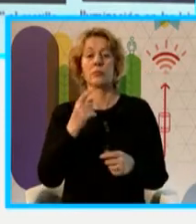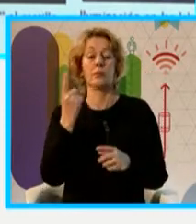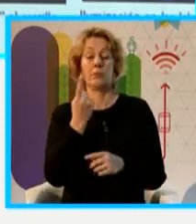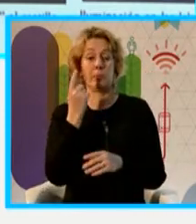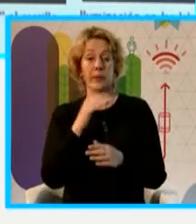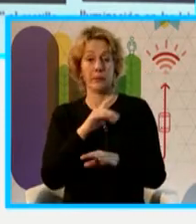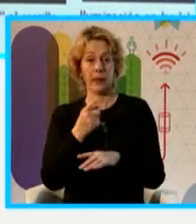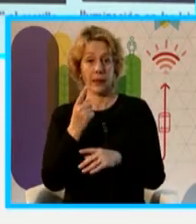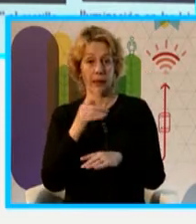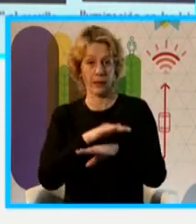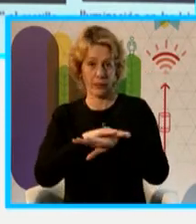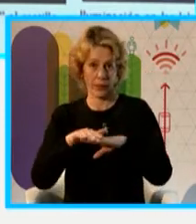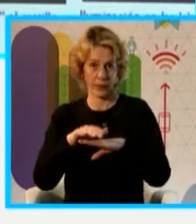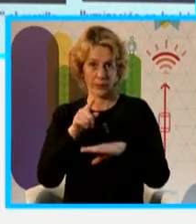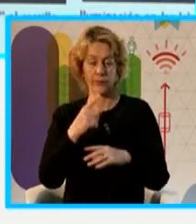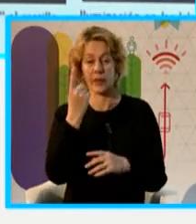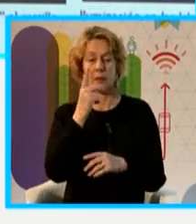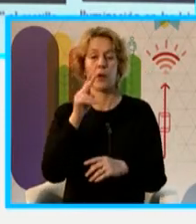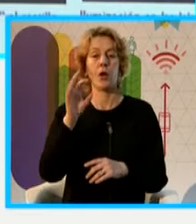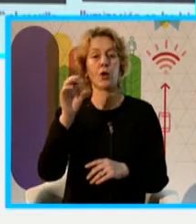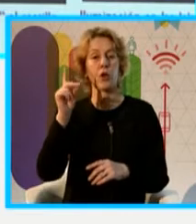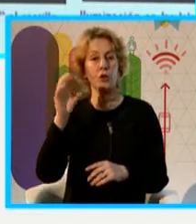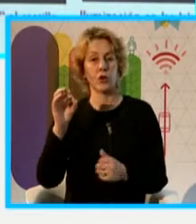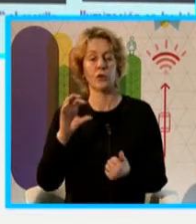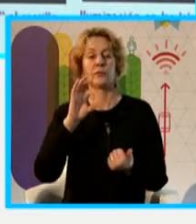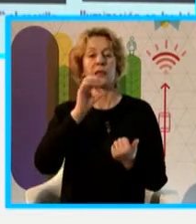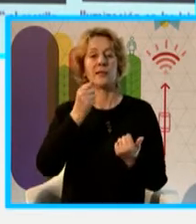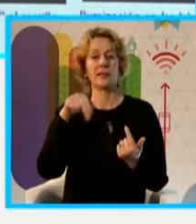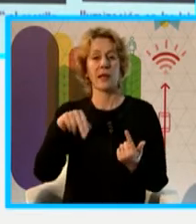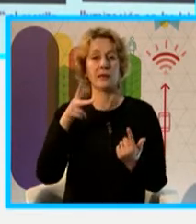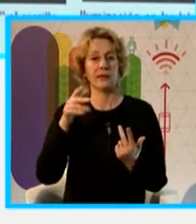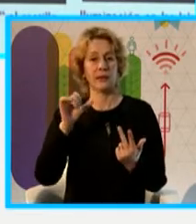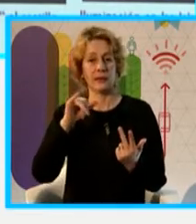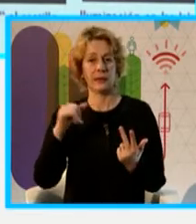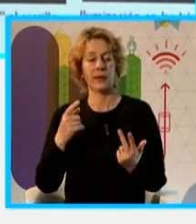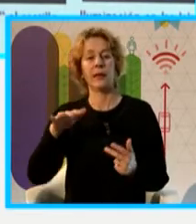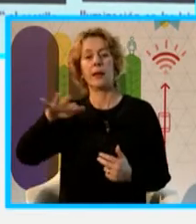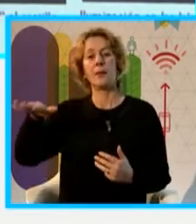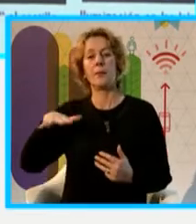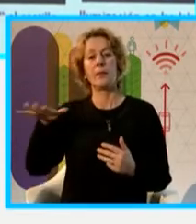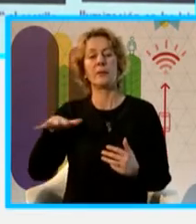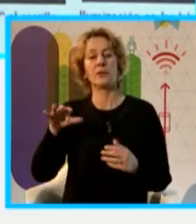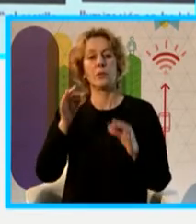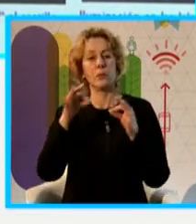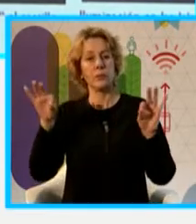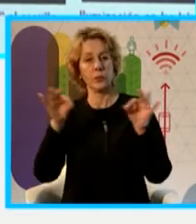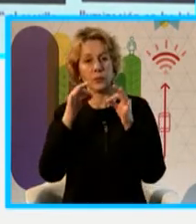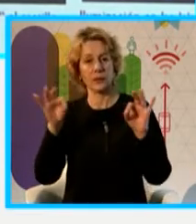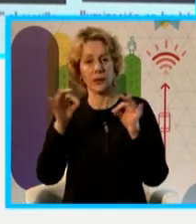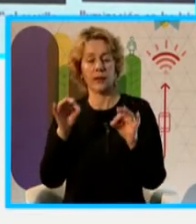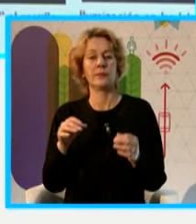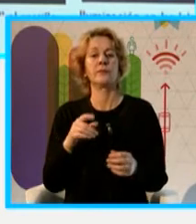en cuatro monumentos, el monumento a Rodol, el Florencio Sánchez, el de Pabellón de la Música, el de Guillermo Hotel y el Castillito.